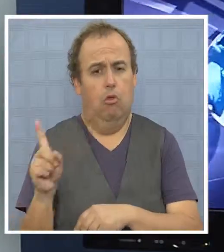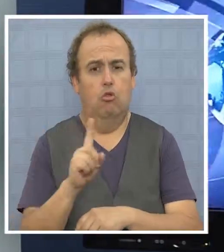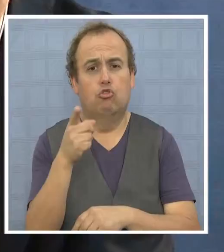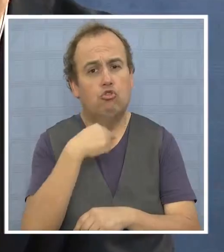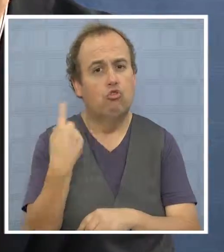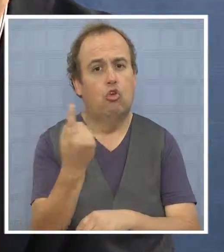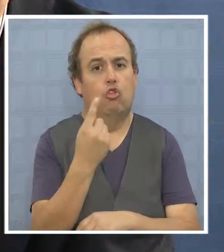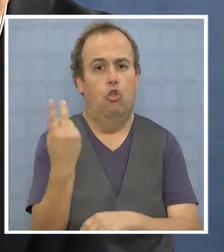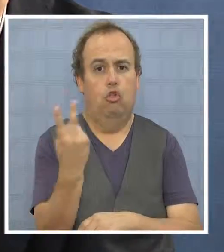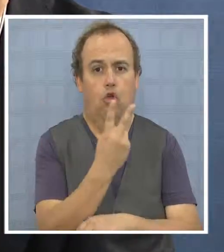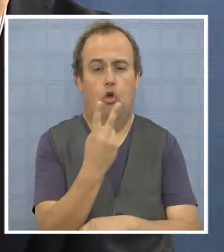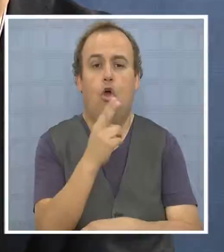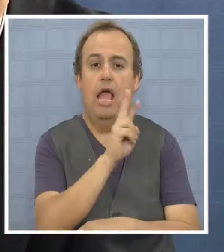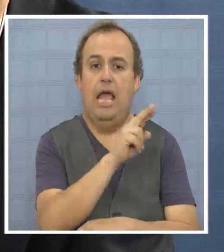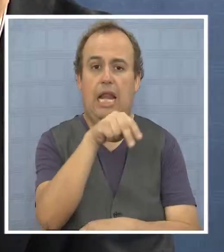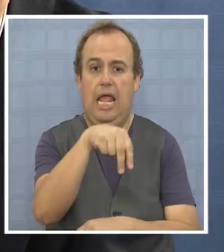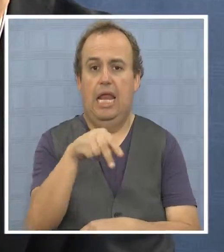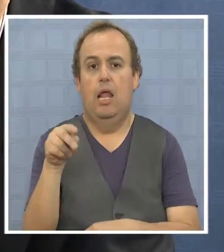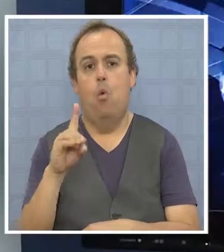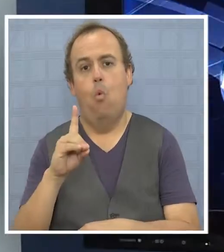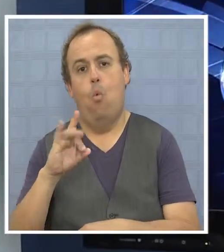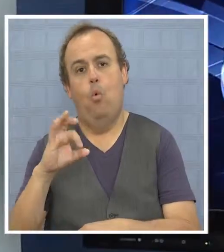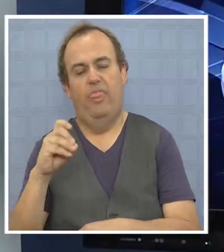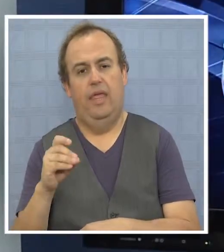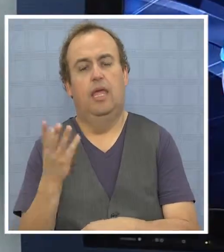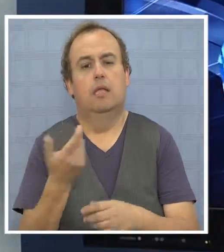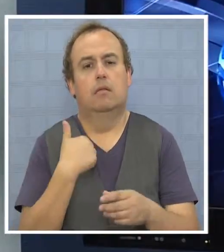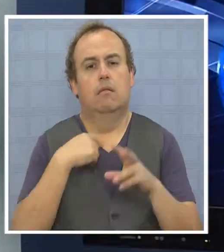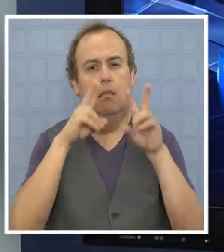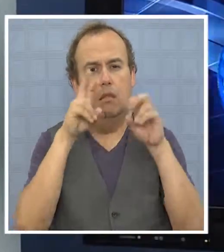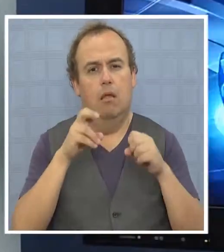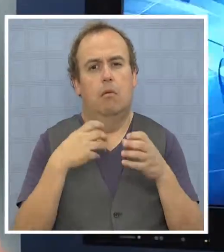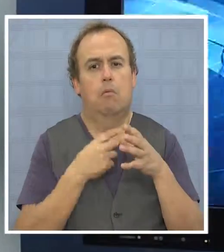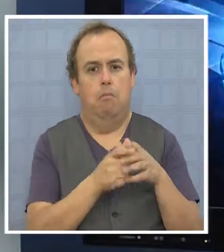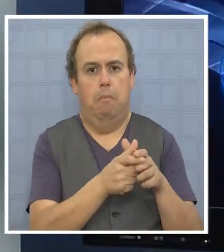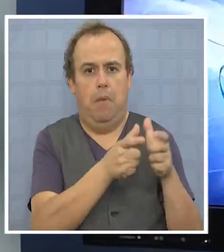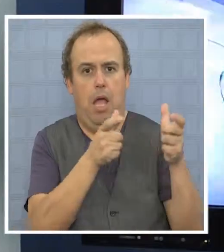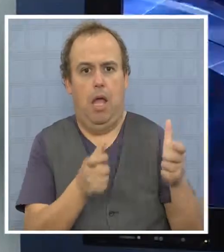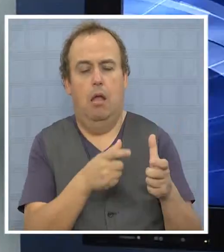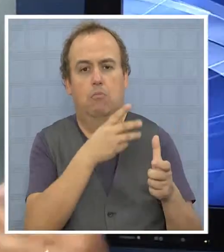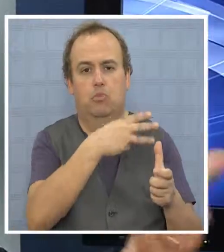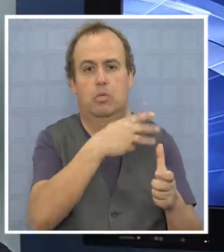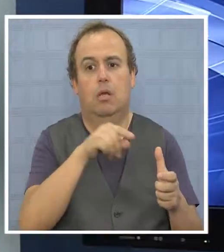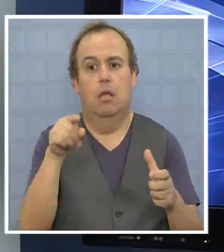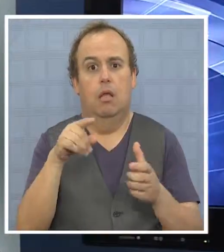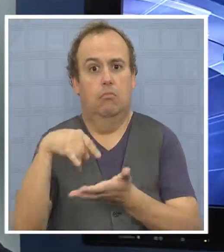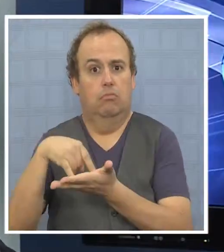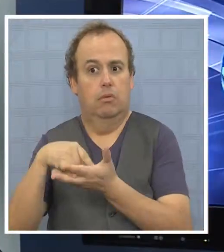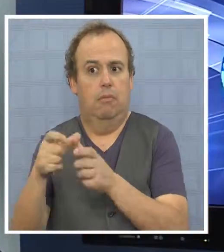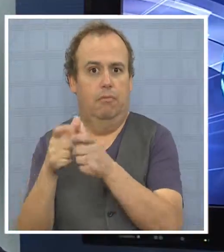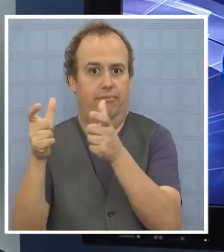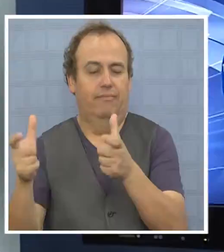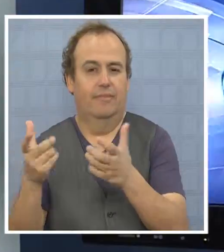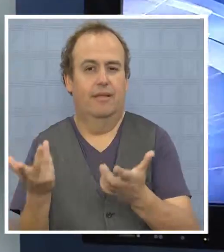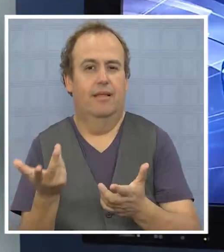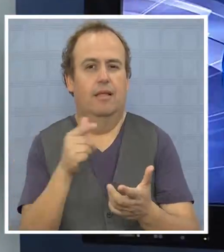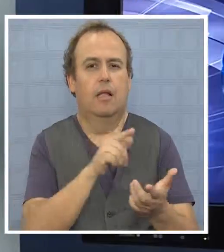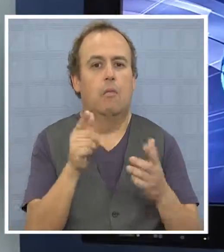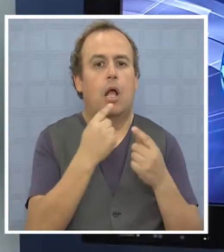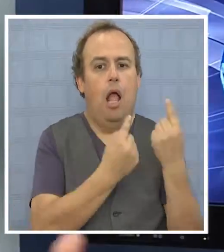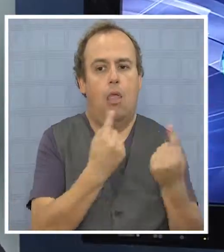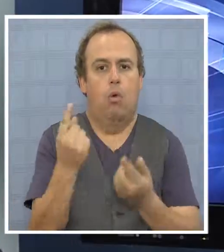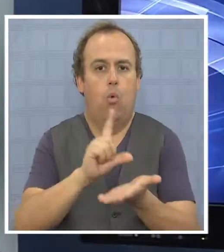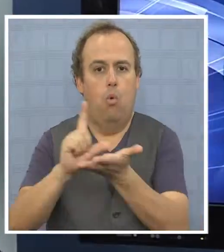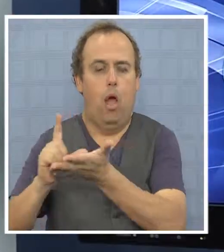ellos los que mandan. Aquí somos dos socios en igualdad de condiciones. En términos municipales nosotros somos más grandes que ellos, en términos parlamentarios son más grandes que ellos, pero tenemos que